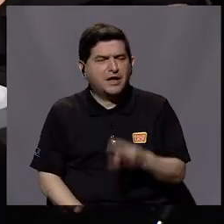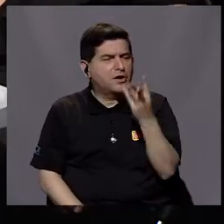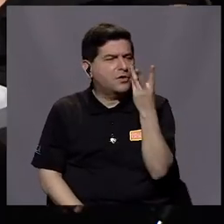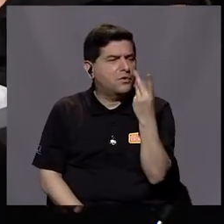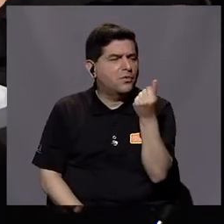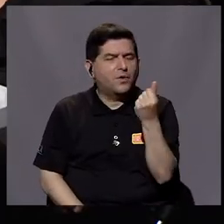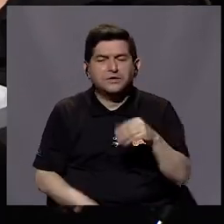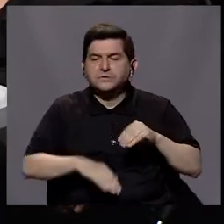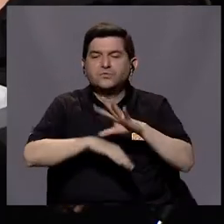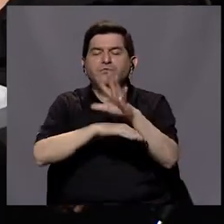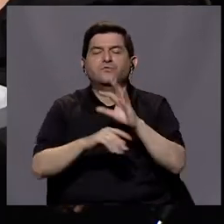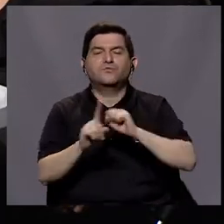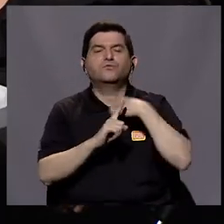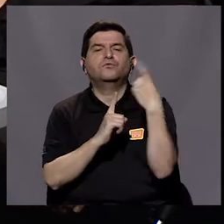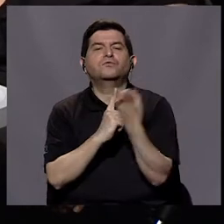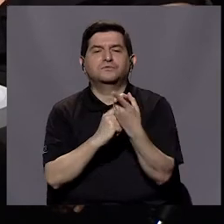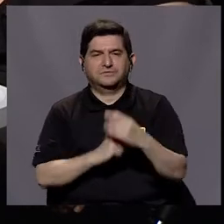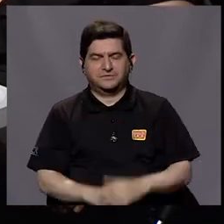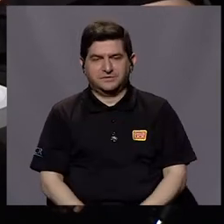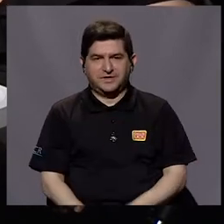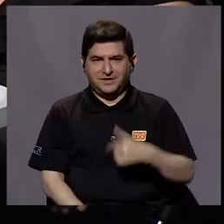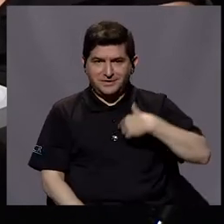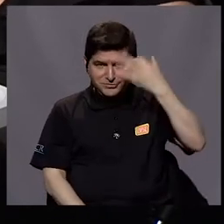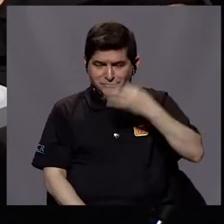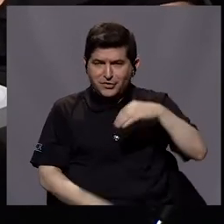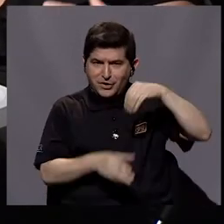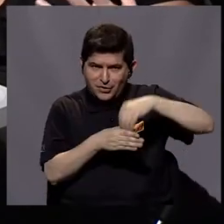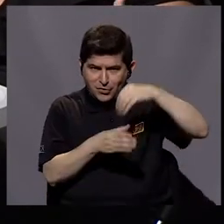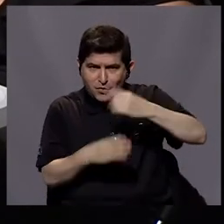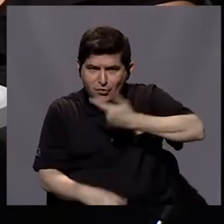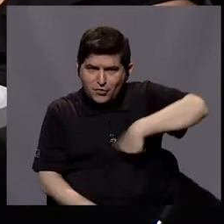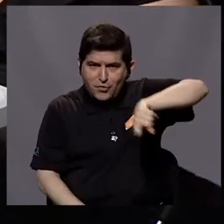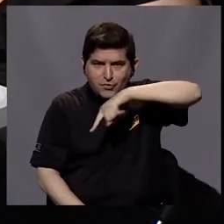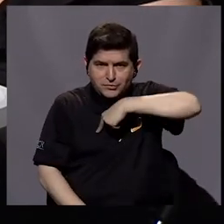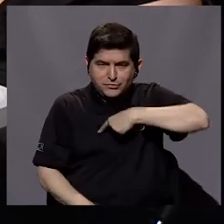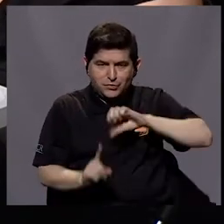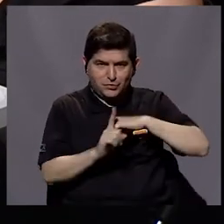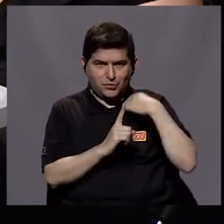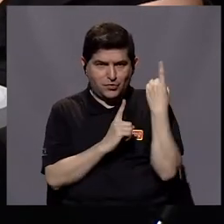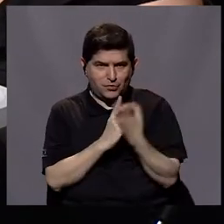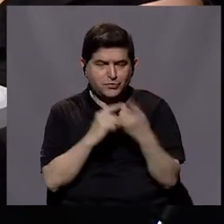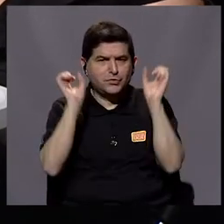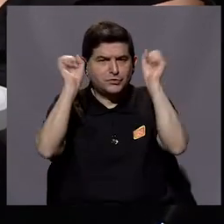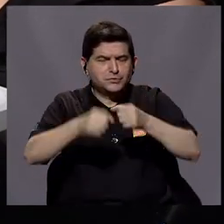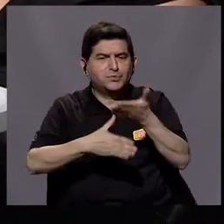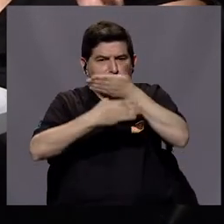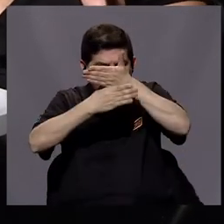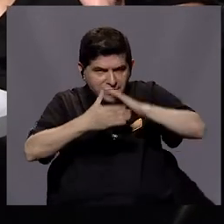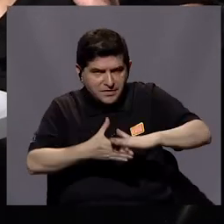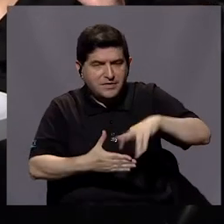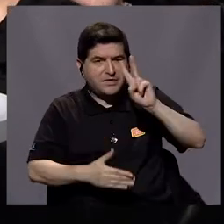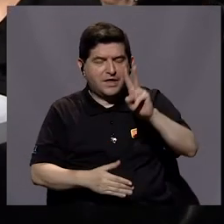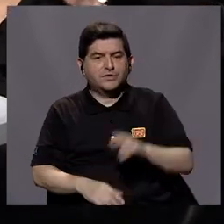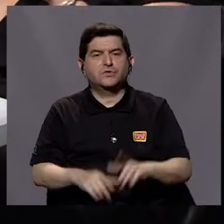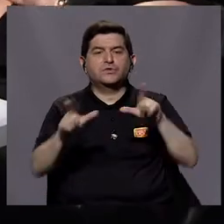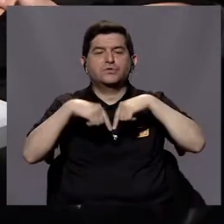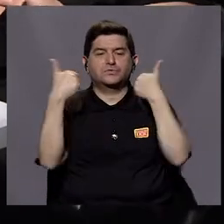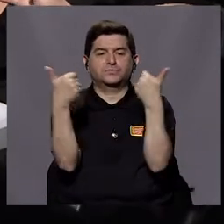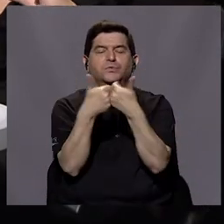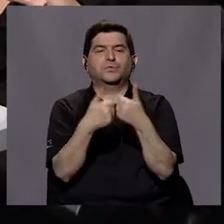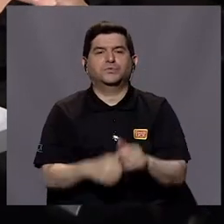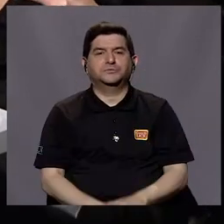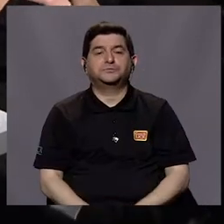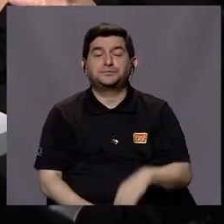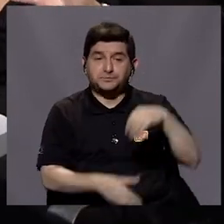cuantitativo hacia la sociedad. Sí, yo creo que el aporte que nosotros hacemos a la sociedad se podría dividir como en dos grandes